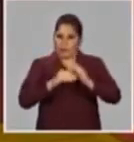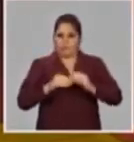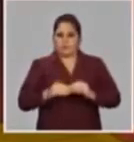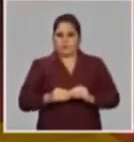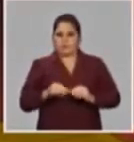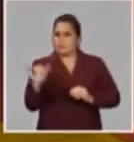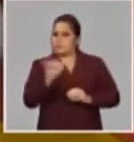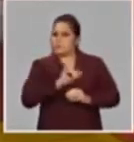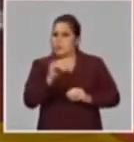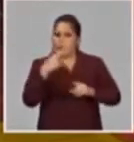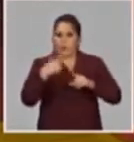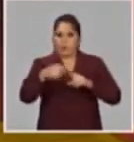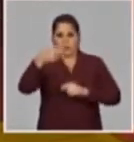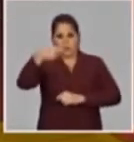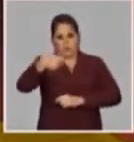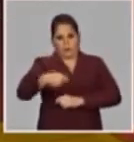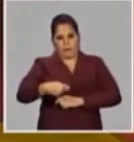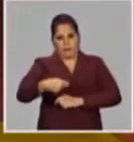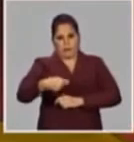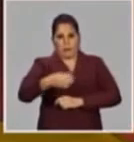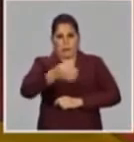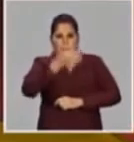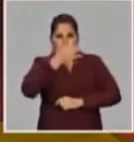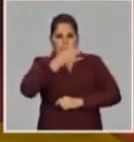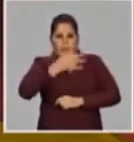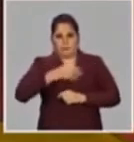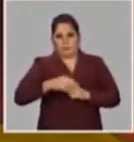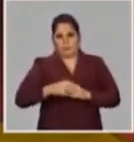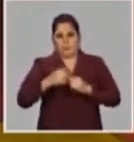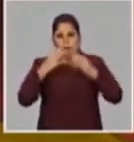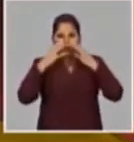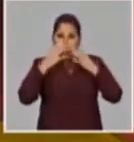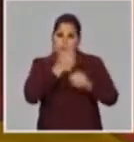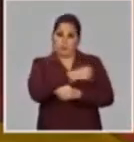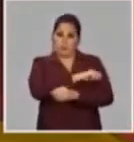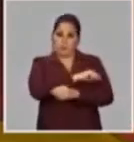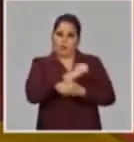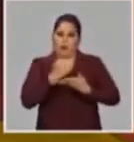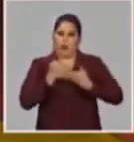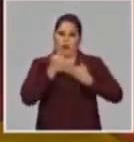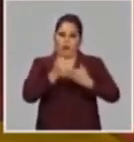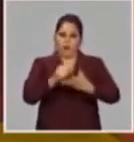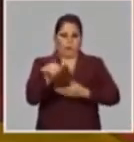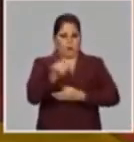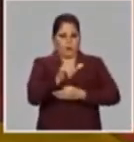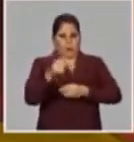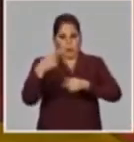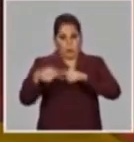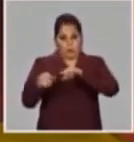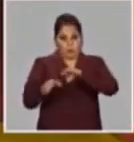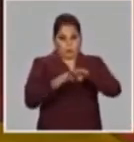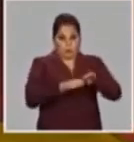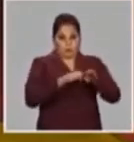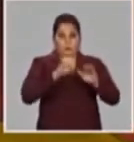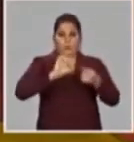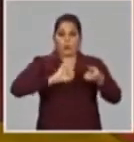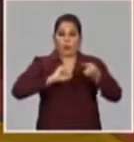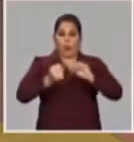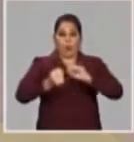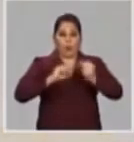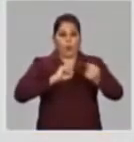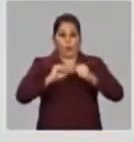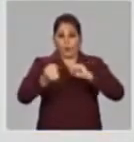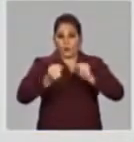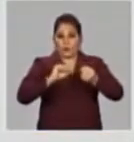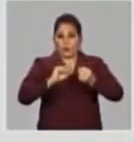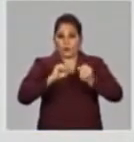También se tomó la decisión con los medicamentos. Seguimos. Medidas para el control de los precios abusivos